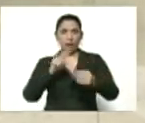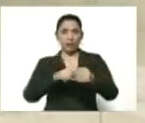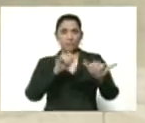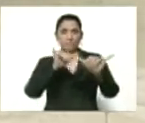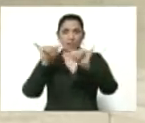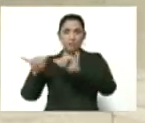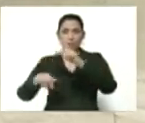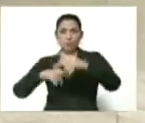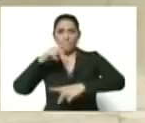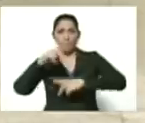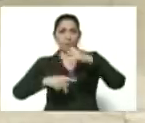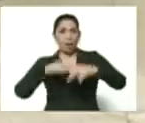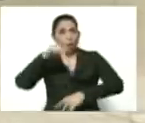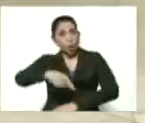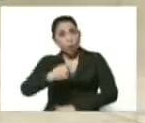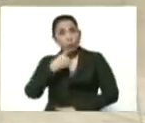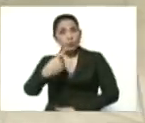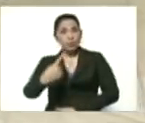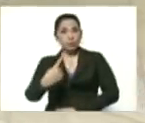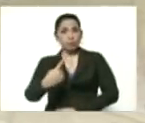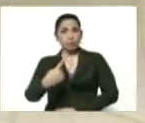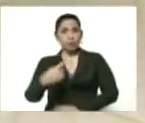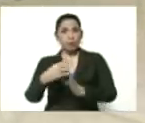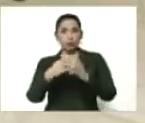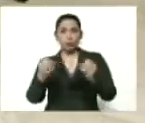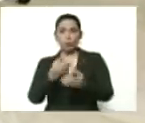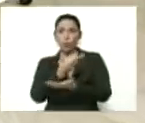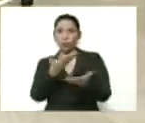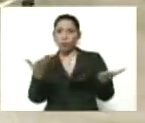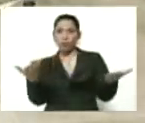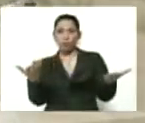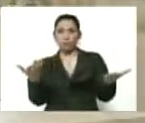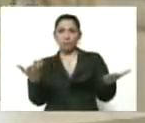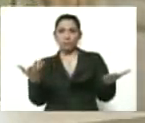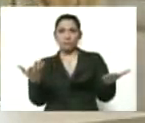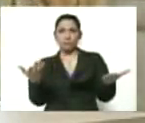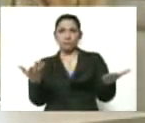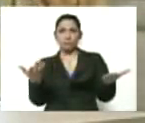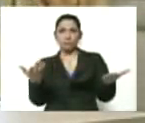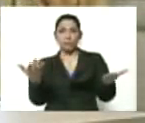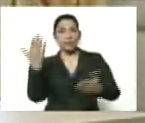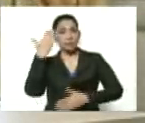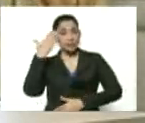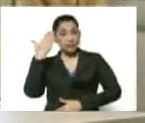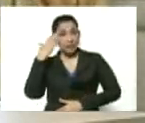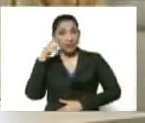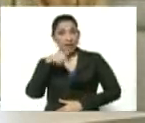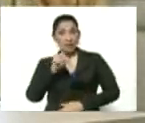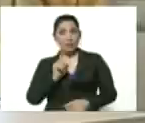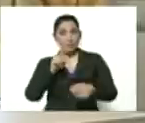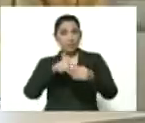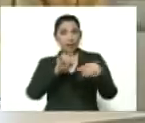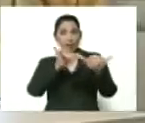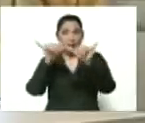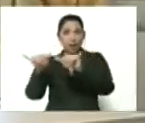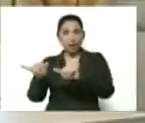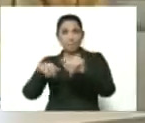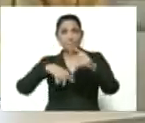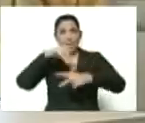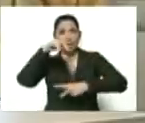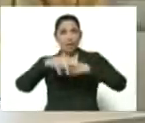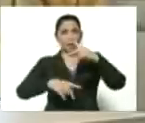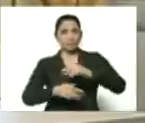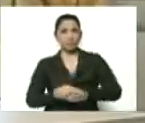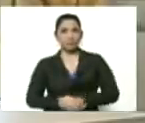mismo plan hoy lo digo para todos ustedes que lo sepan eran parte del mismo plan